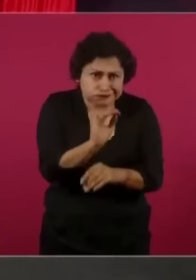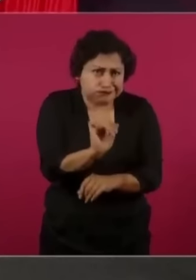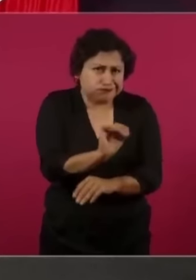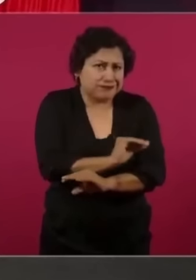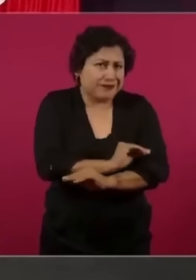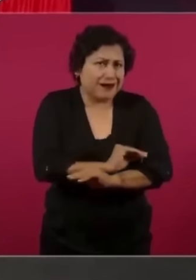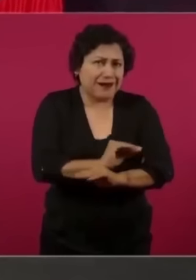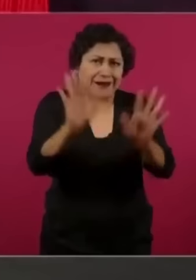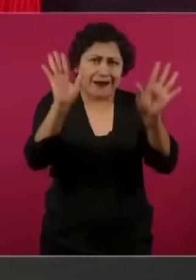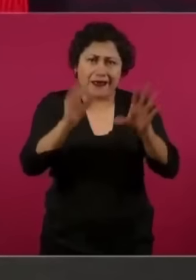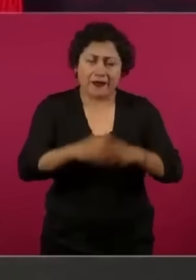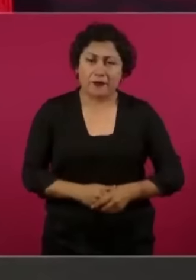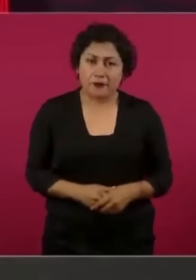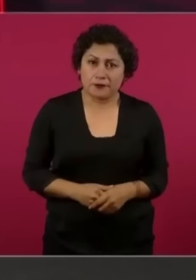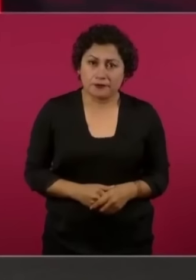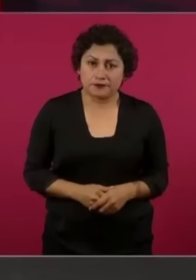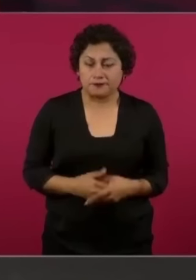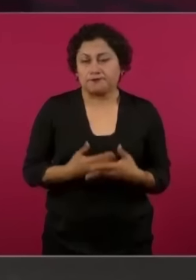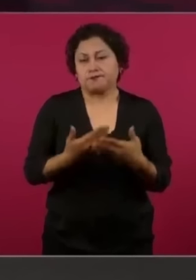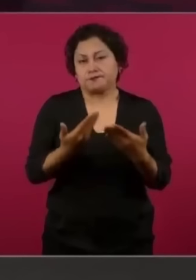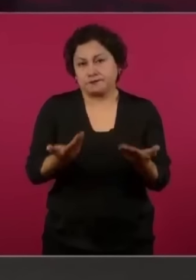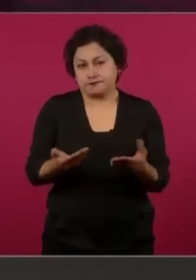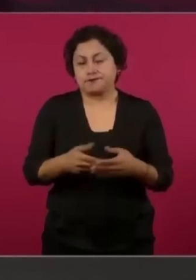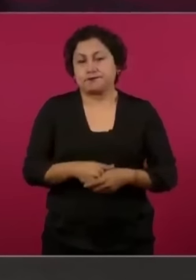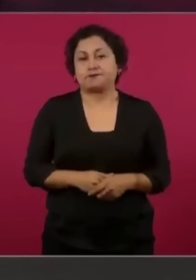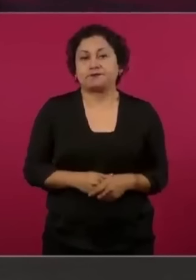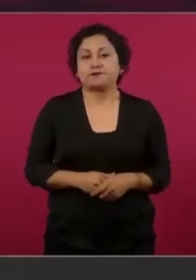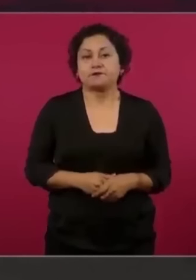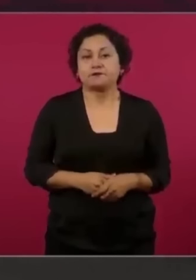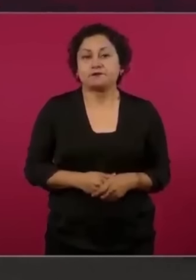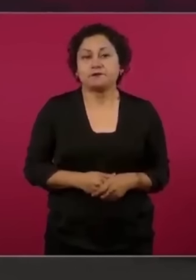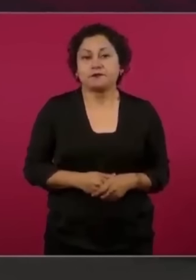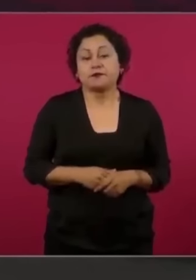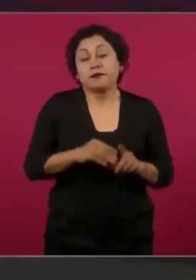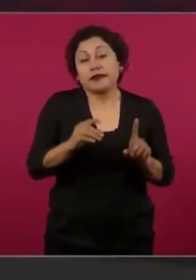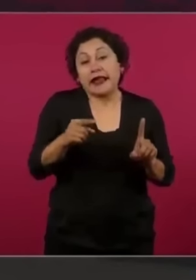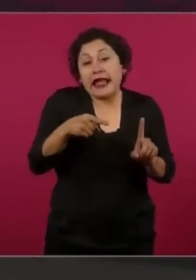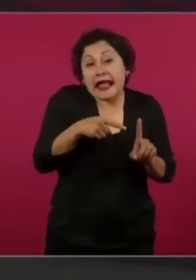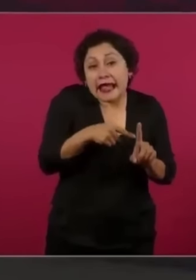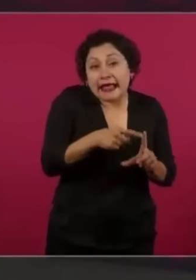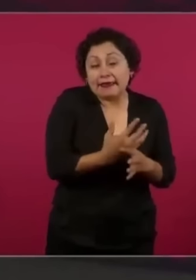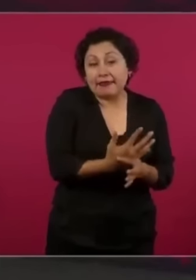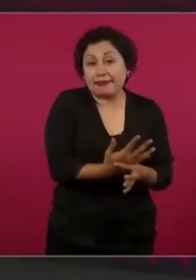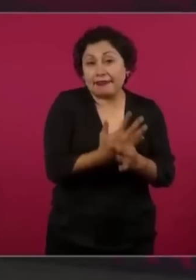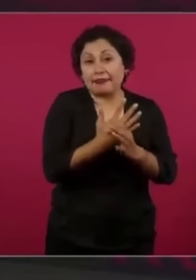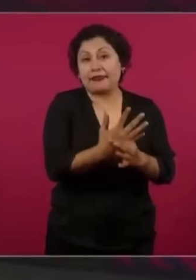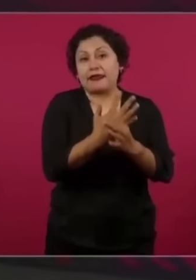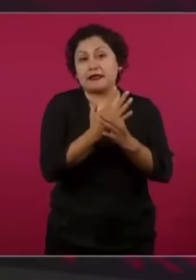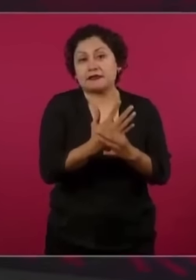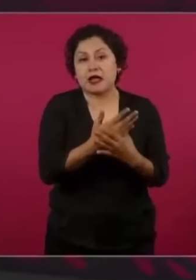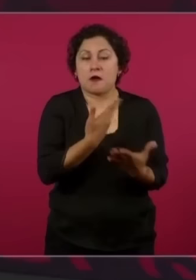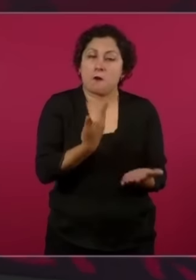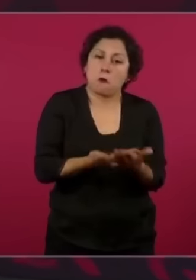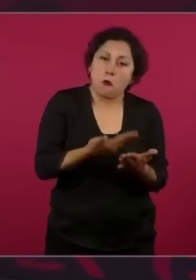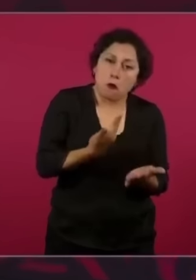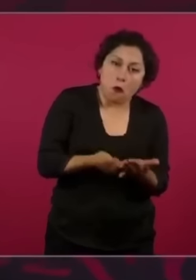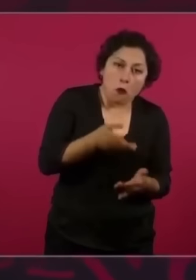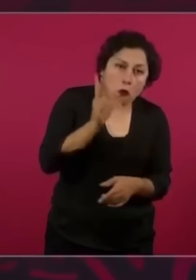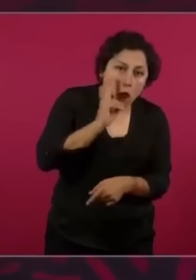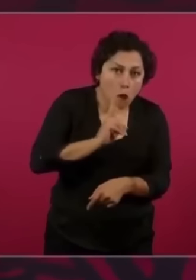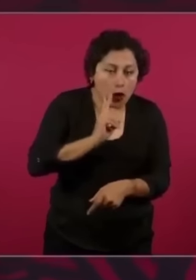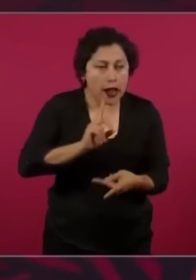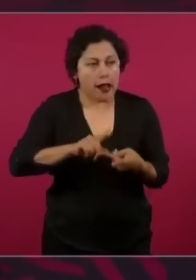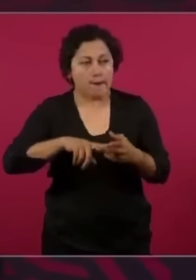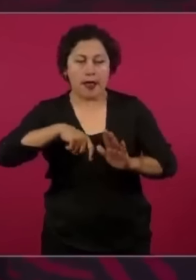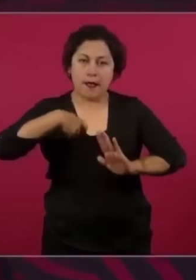entonces escribe que hay pruebas, hay videos, hay